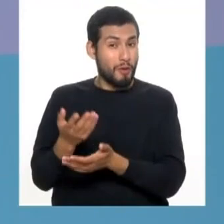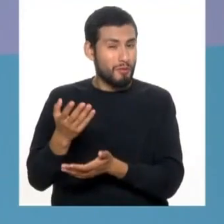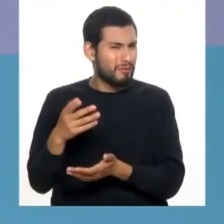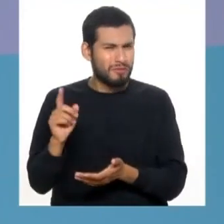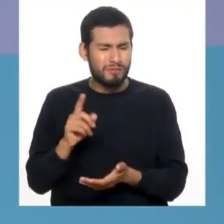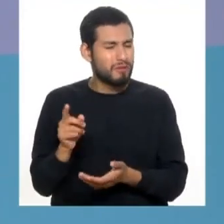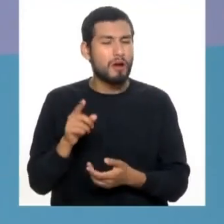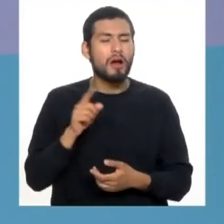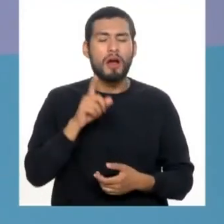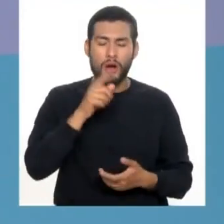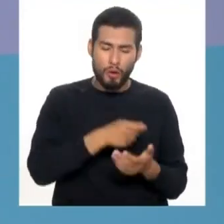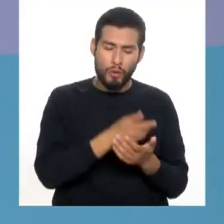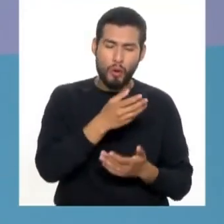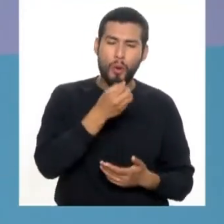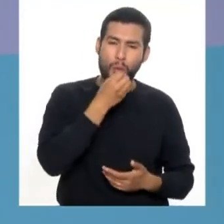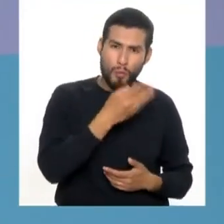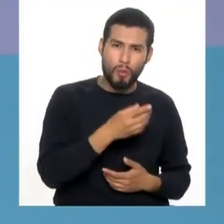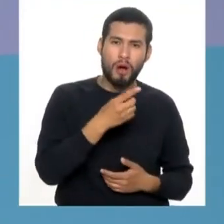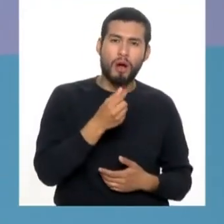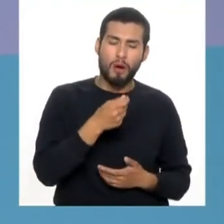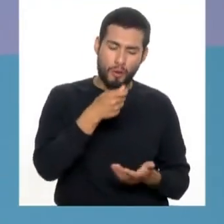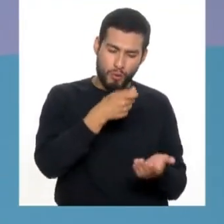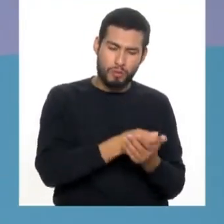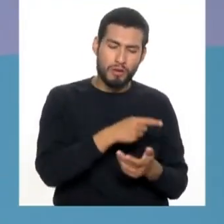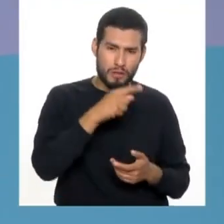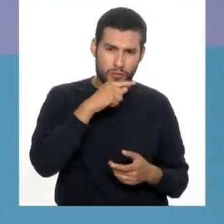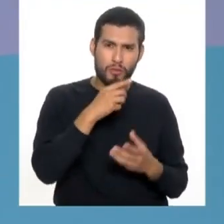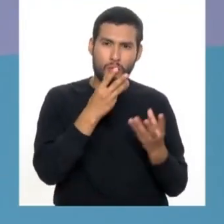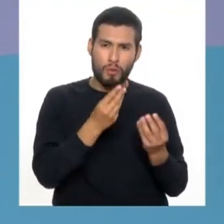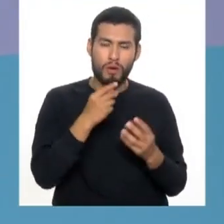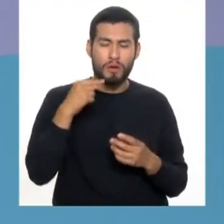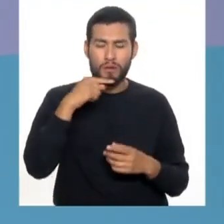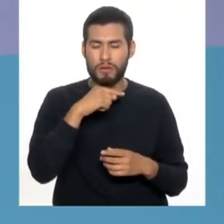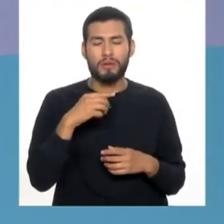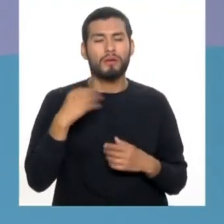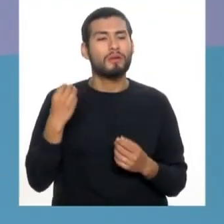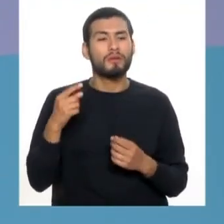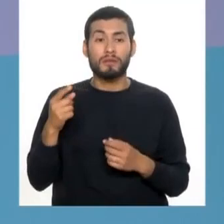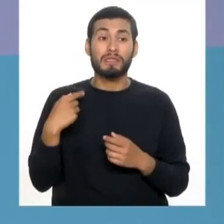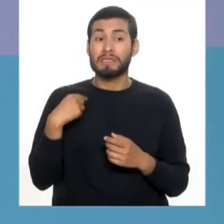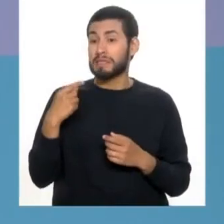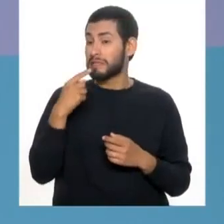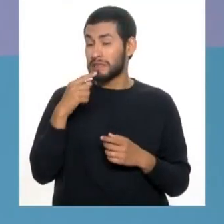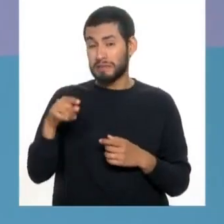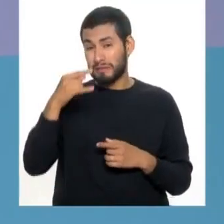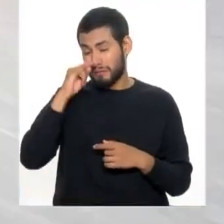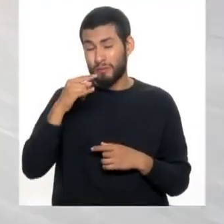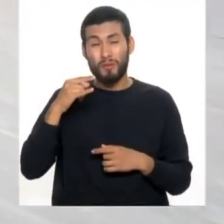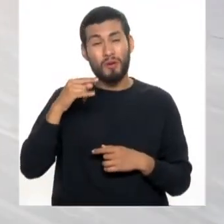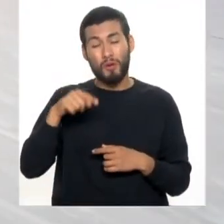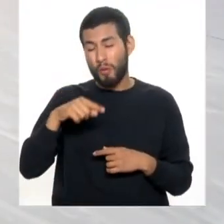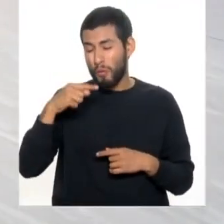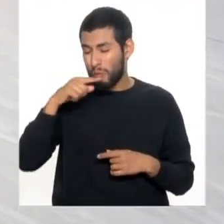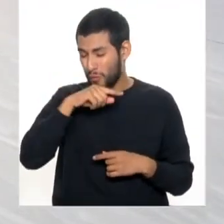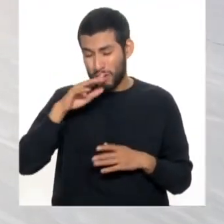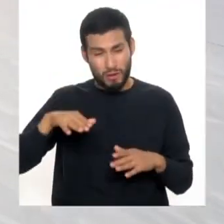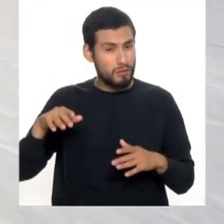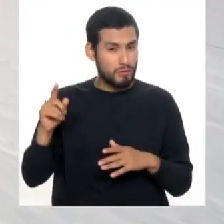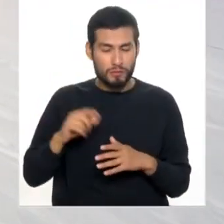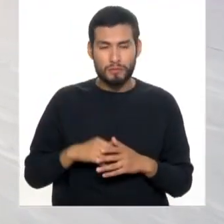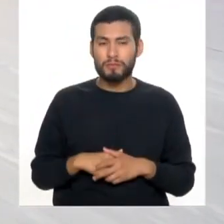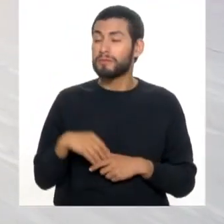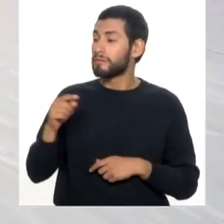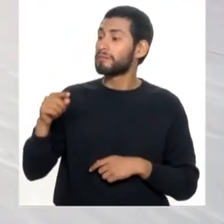comprar un cepillo de buena calidad. Un cepillado a un niño no tiene que olerle. No sé si la doctora trajo ese cepillito de edil que hay también. Sí. El